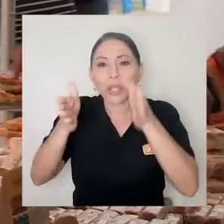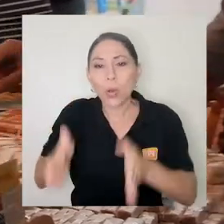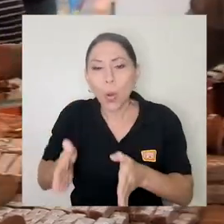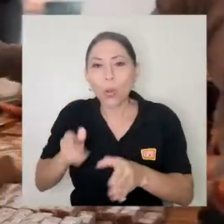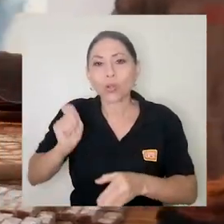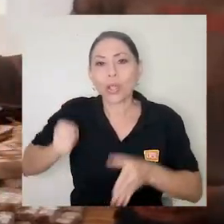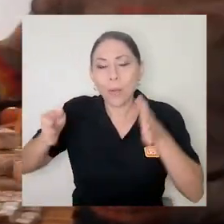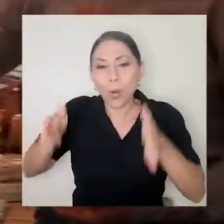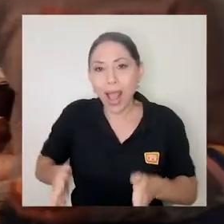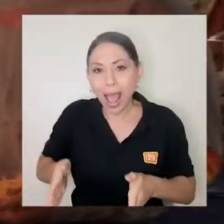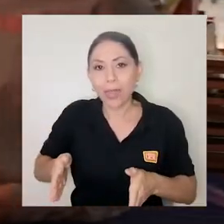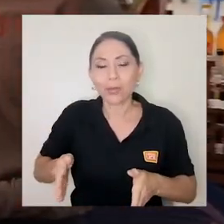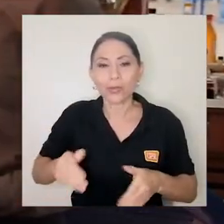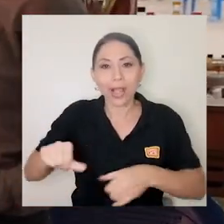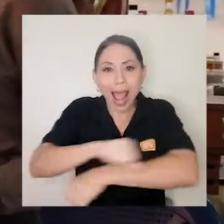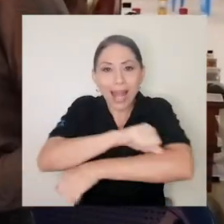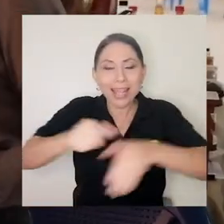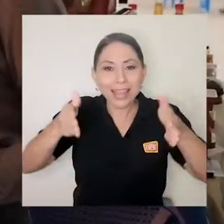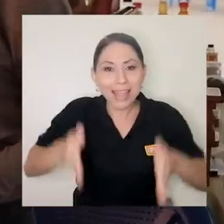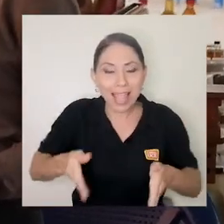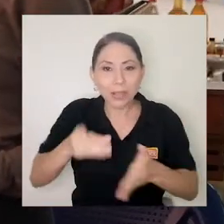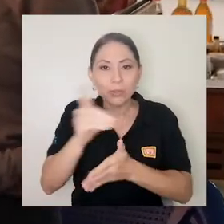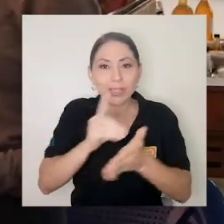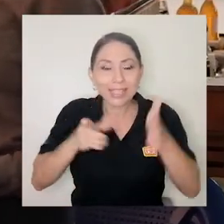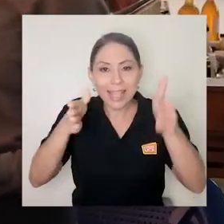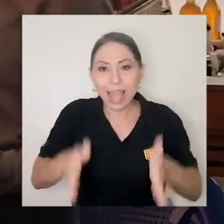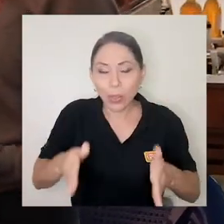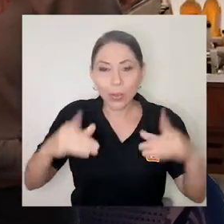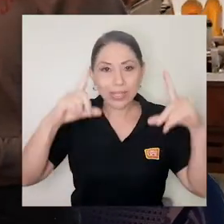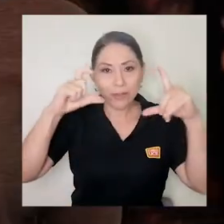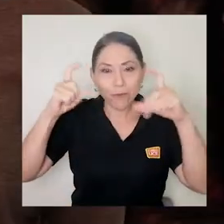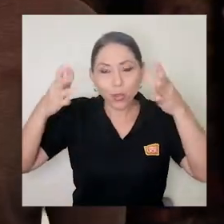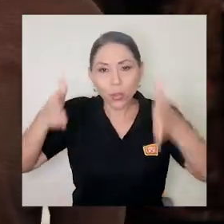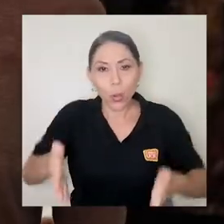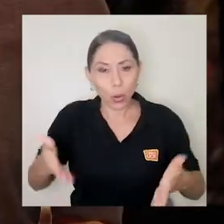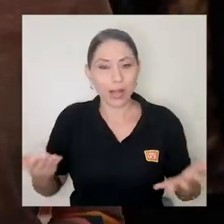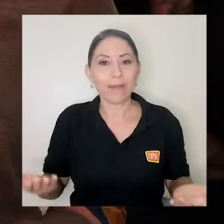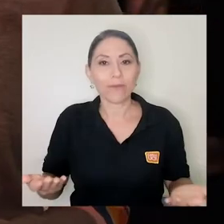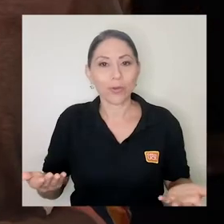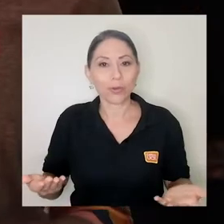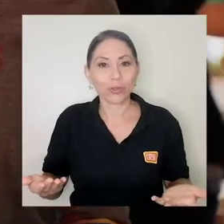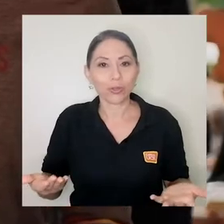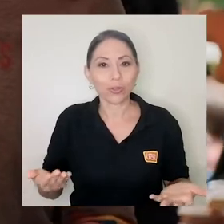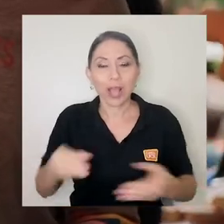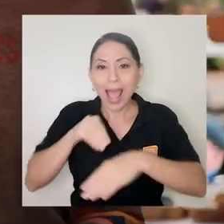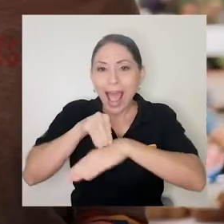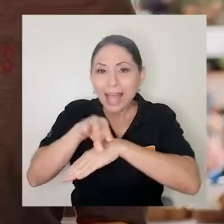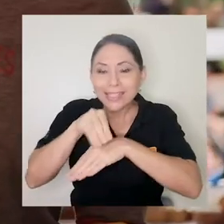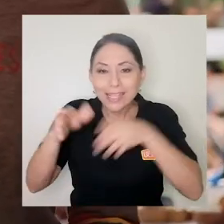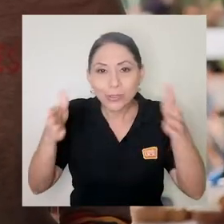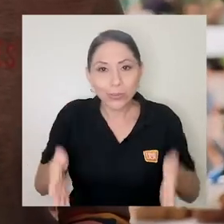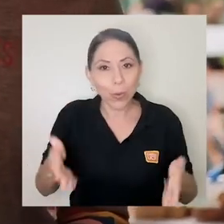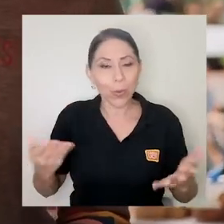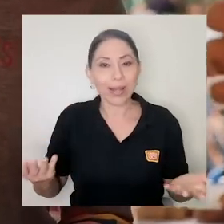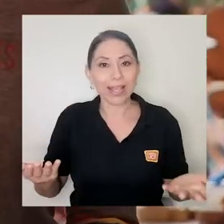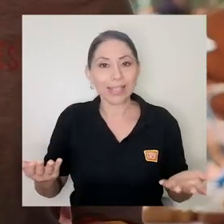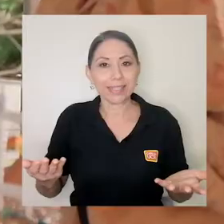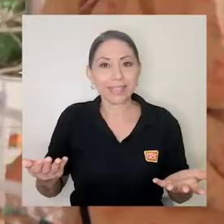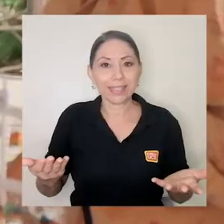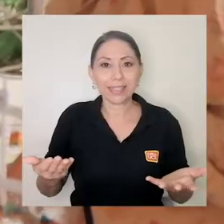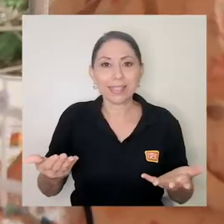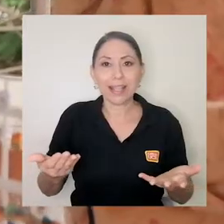abogados, arquitectos, diseñadores, fotógrafos, asesores, consultores,